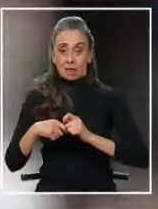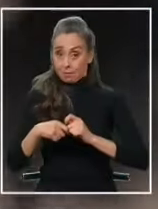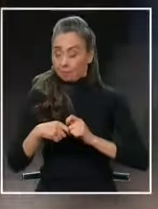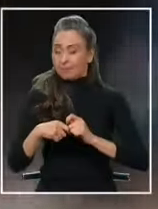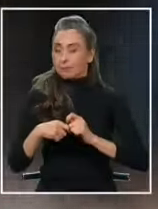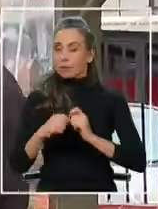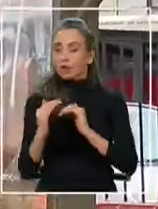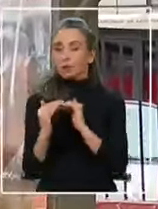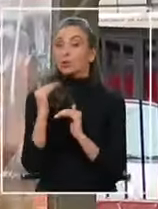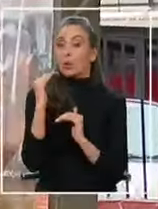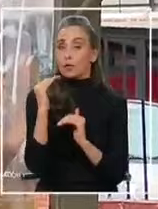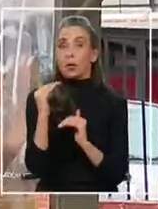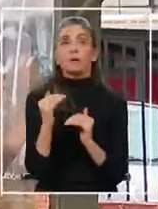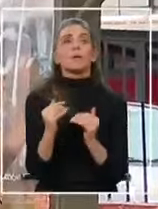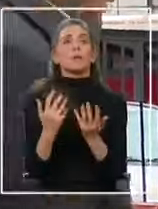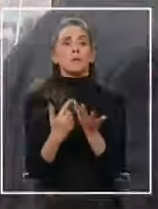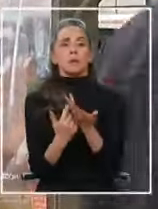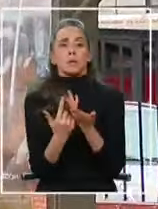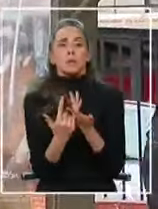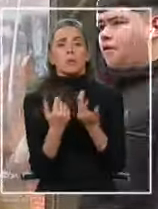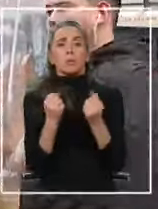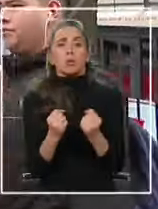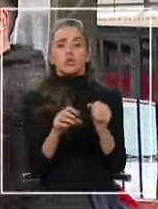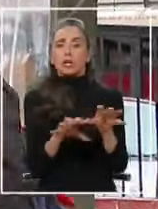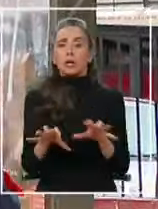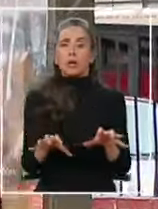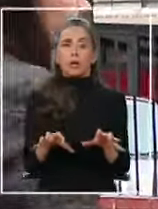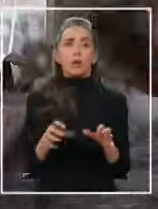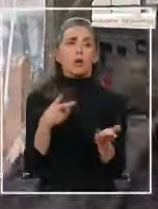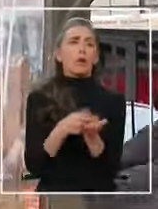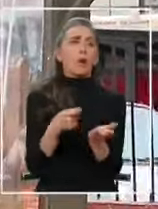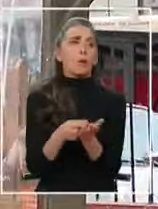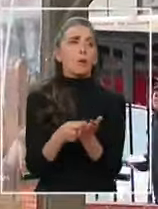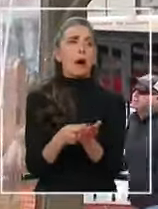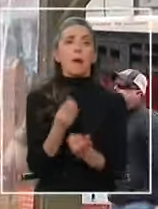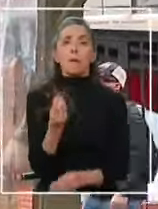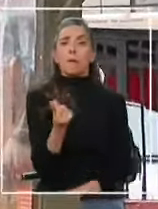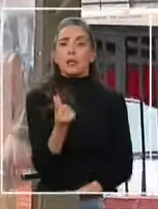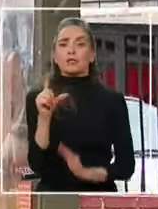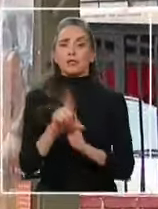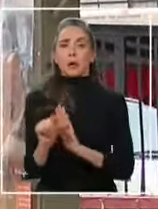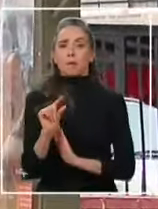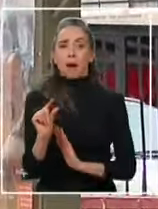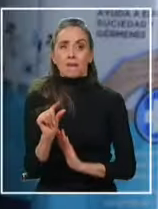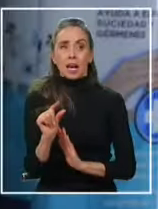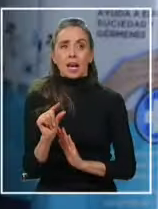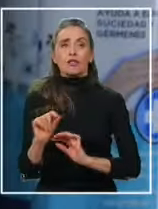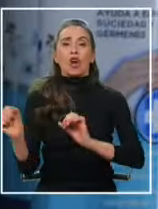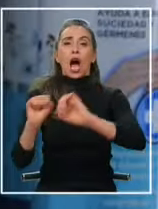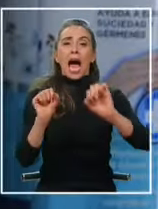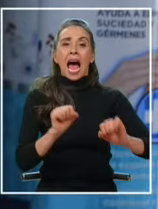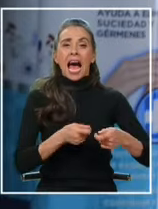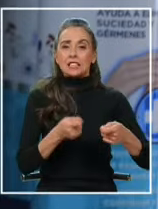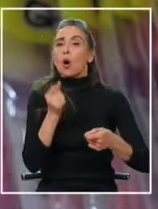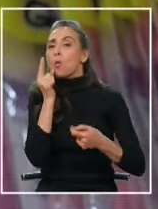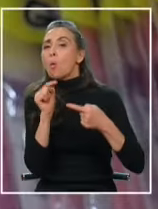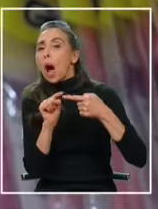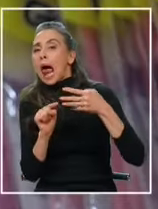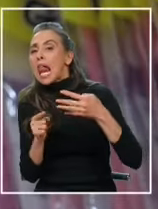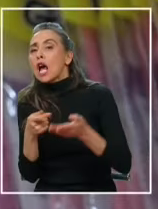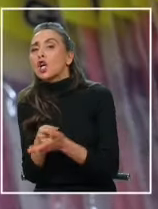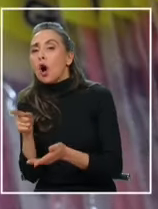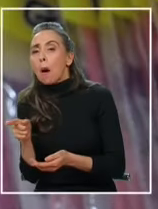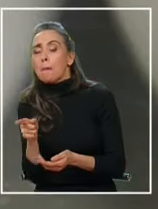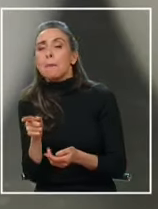importante avance Hay hartas posibilidades de comprar productos de buen precio en aseo ¿Por ejemplo cuáles? Por